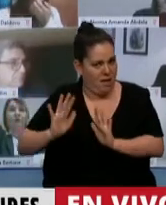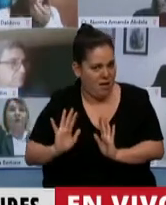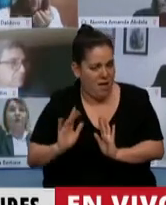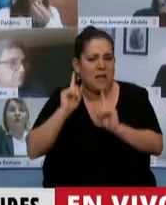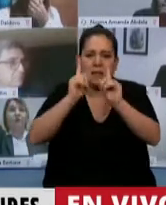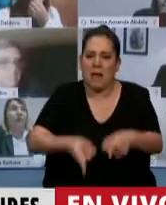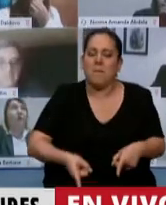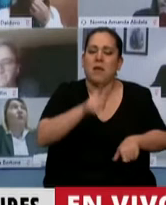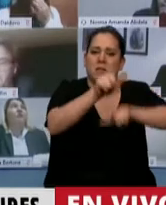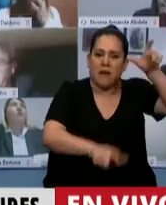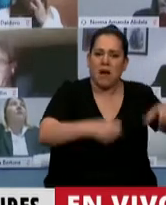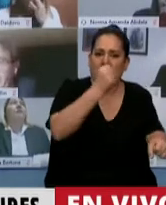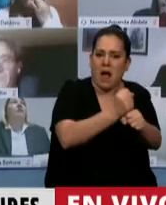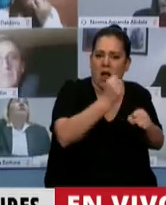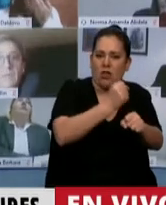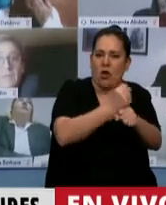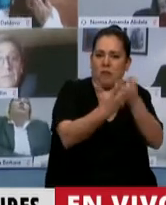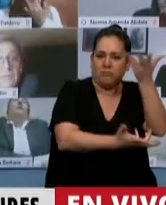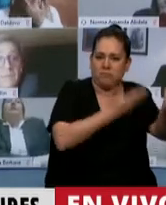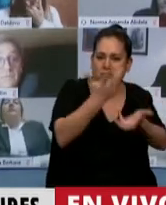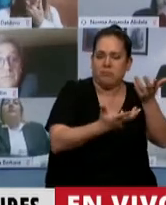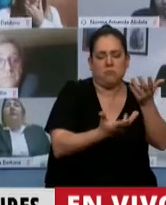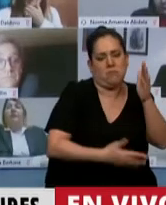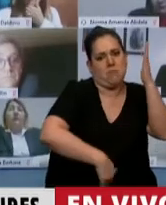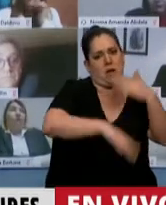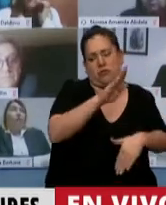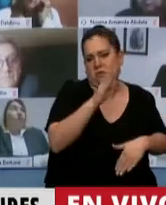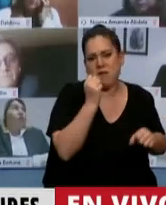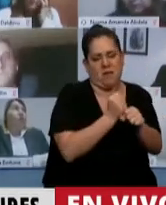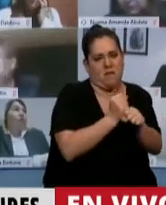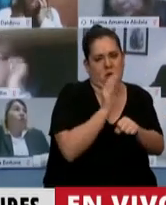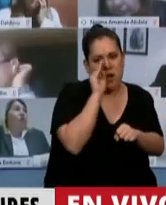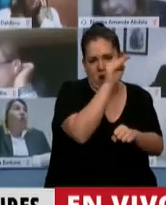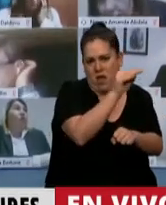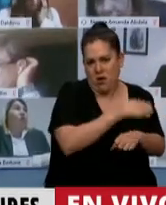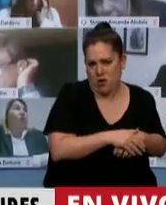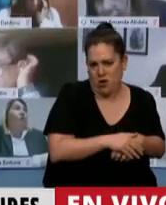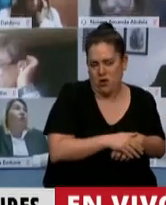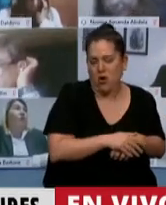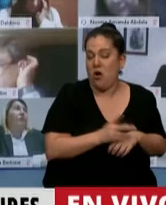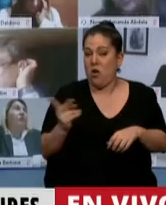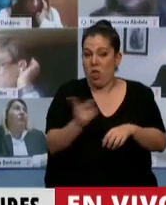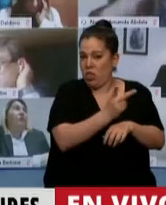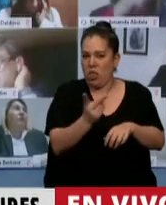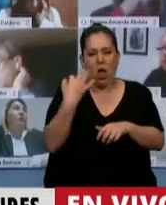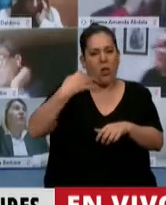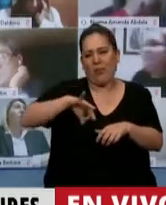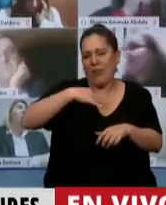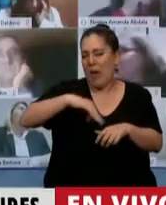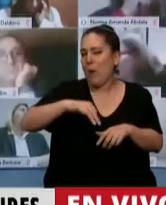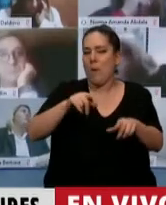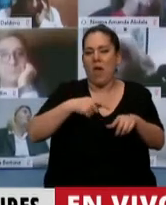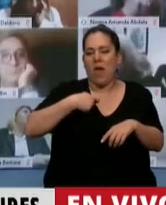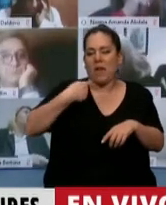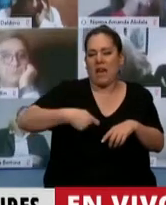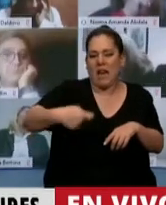gastronómicos, que en muchos casos trabajan en negro, y que en ese sentido todo este sector tiene que poder acceder a los